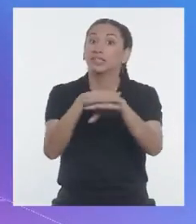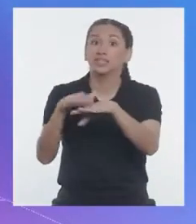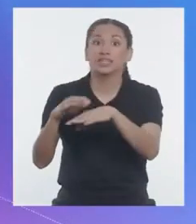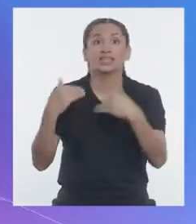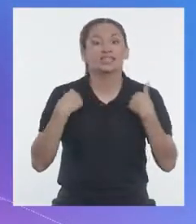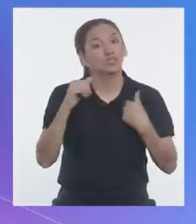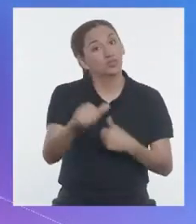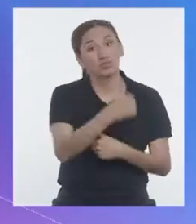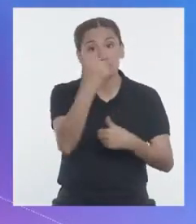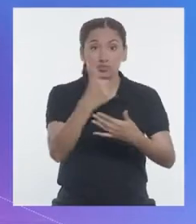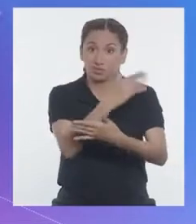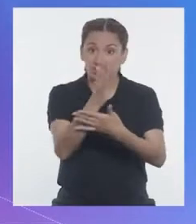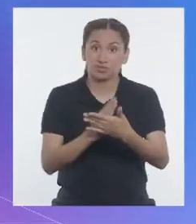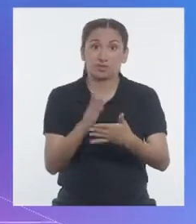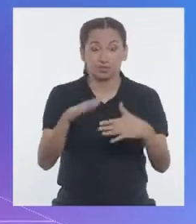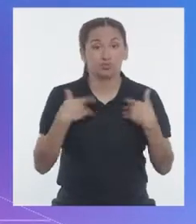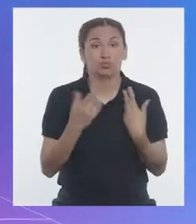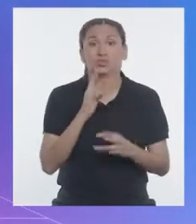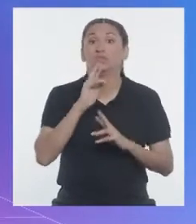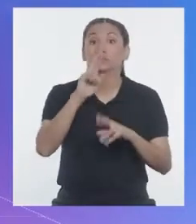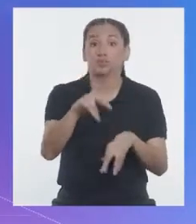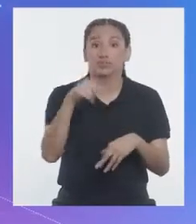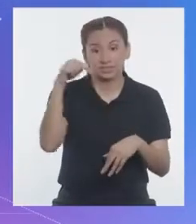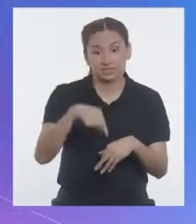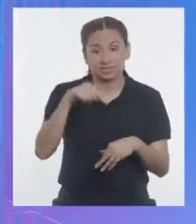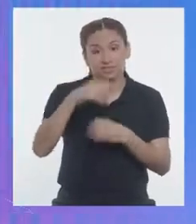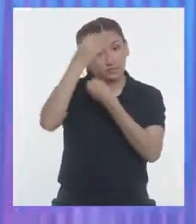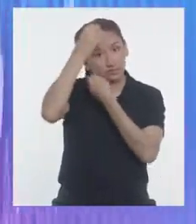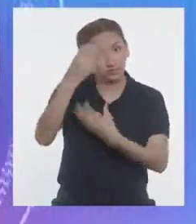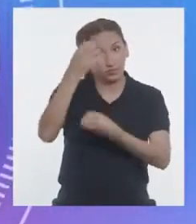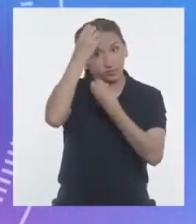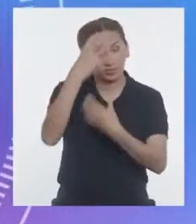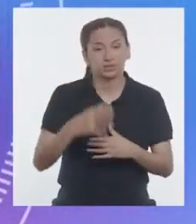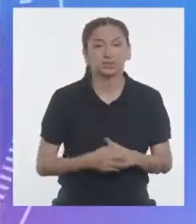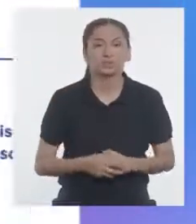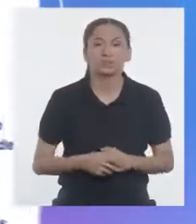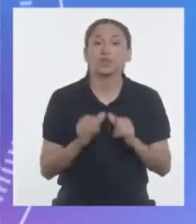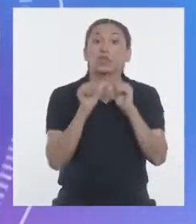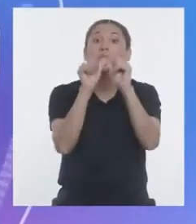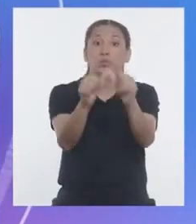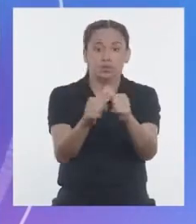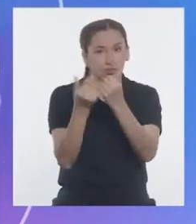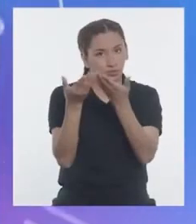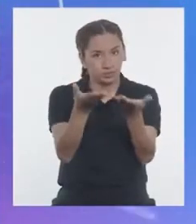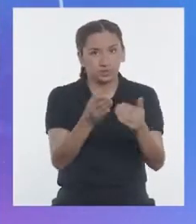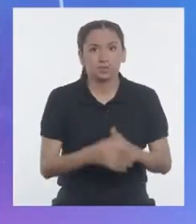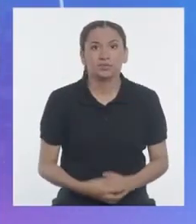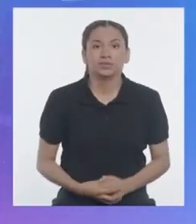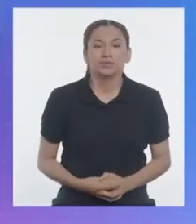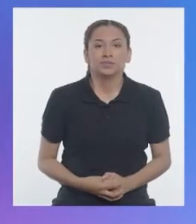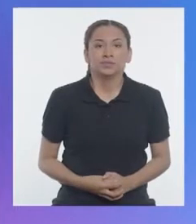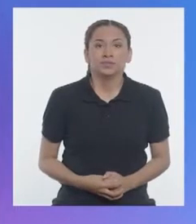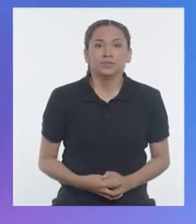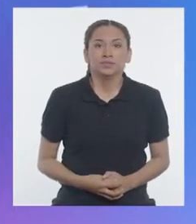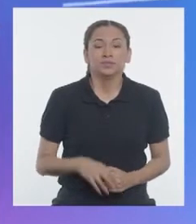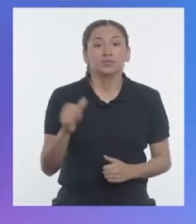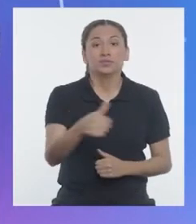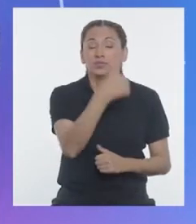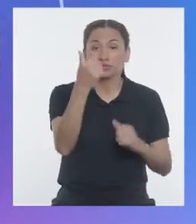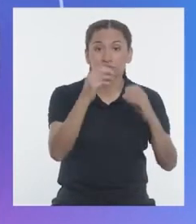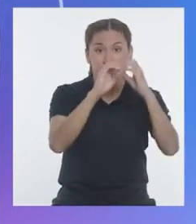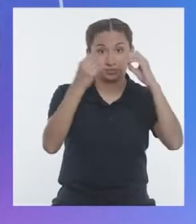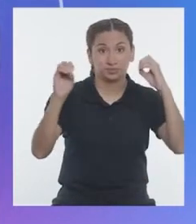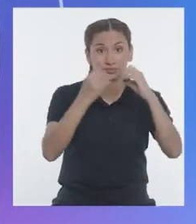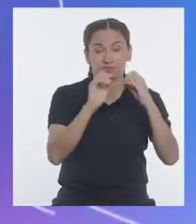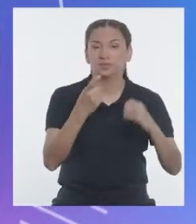parte de nuestra actividad que podemos completar con esta información. ¡Sigamos entonces! El siguiente